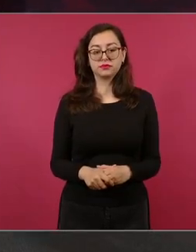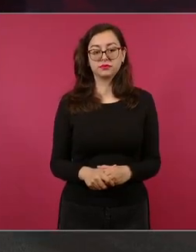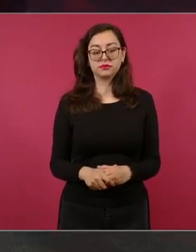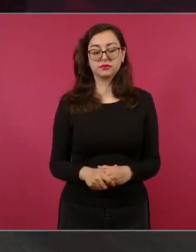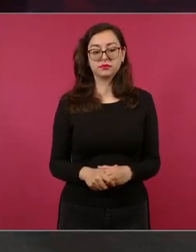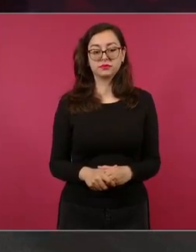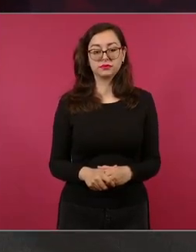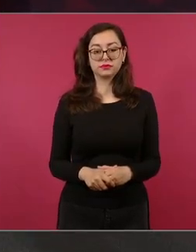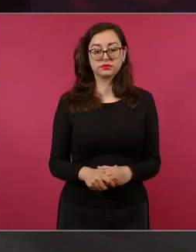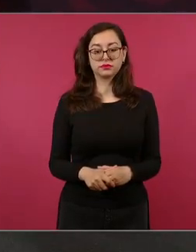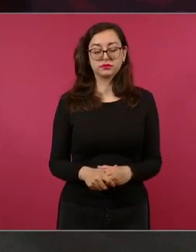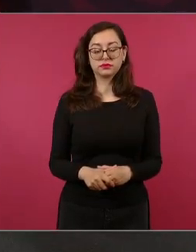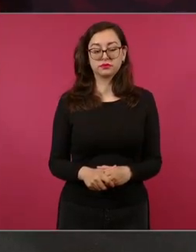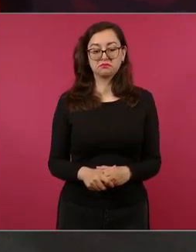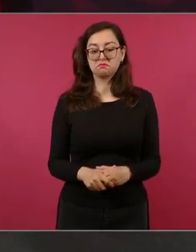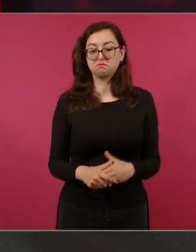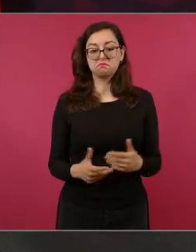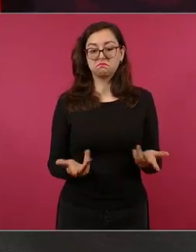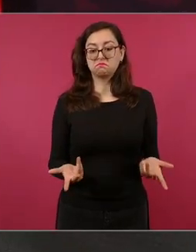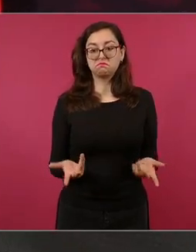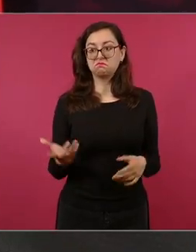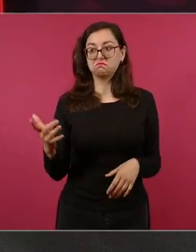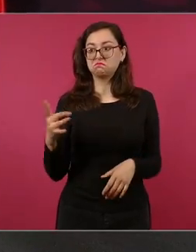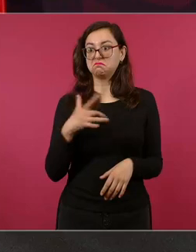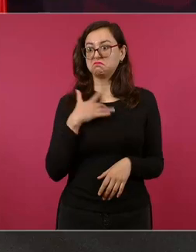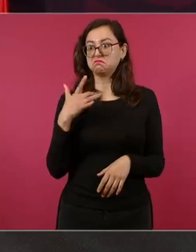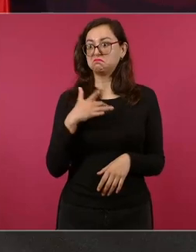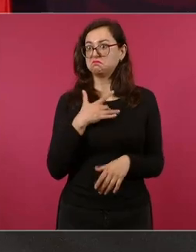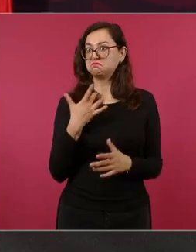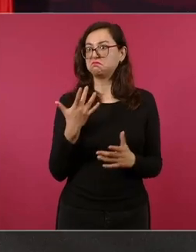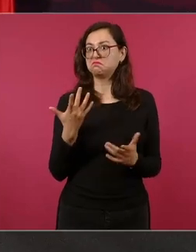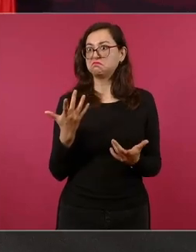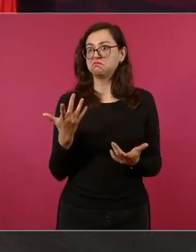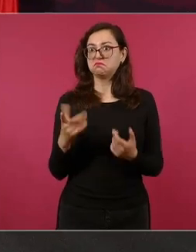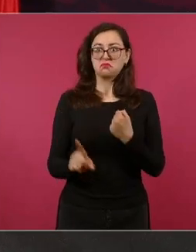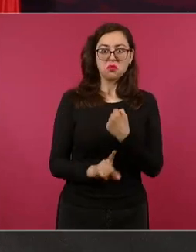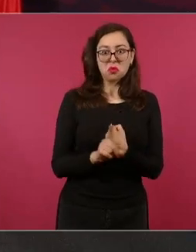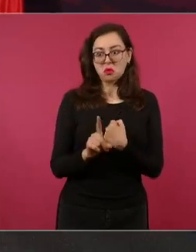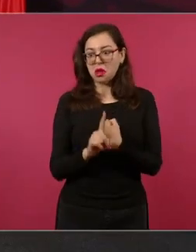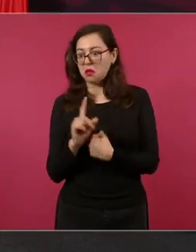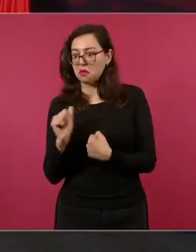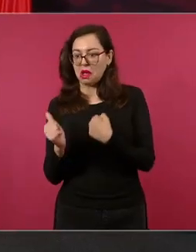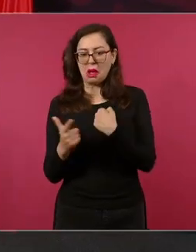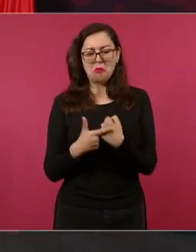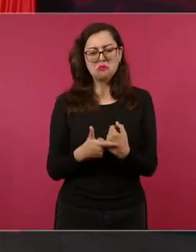a sentir porque